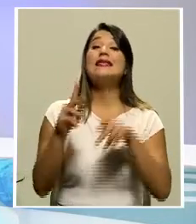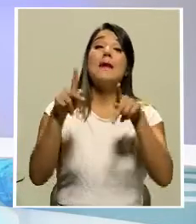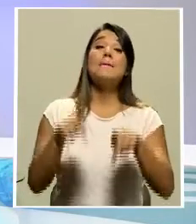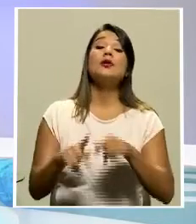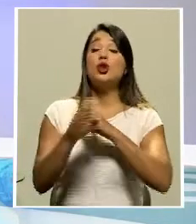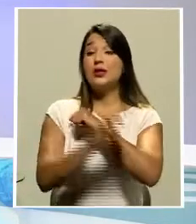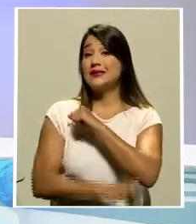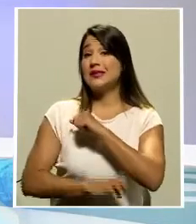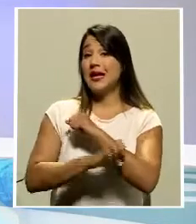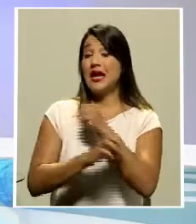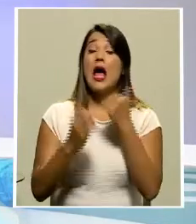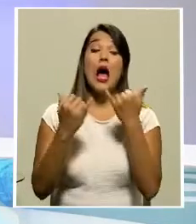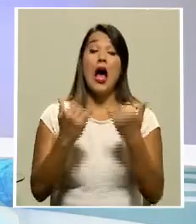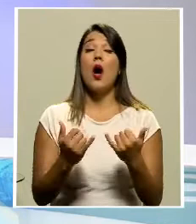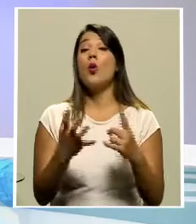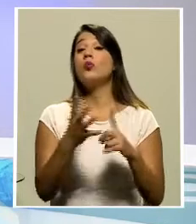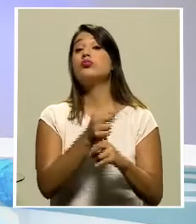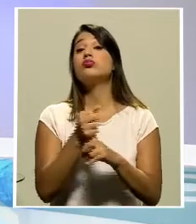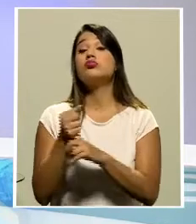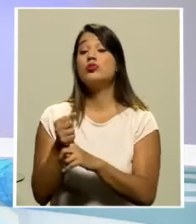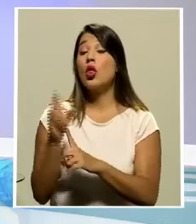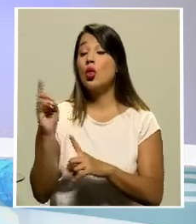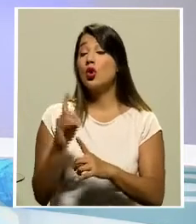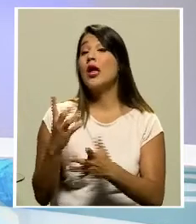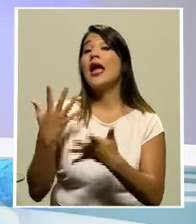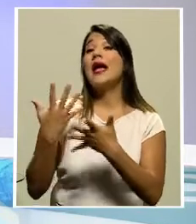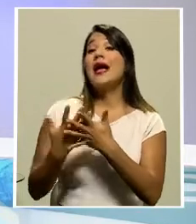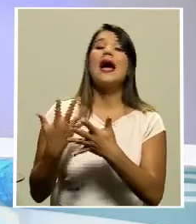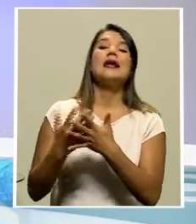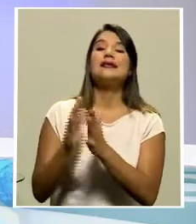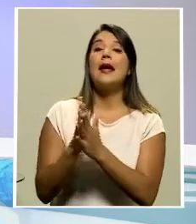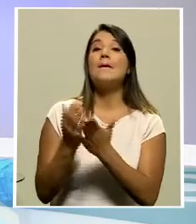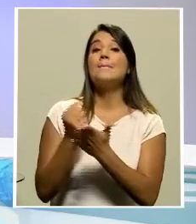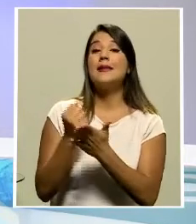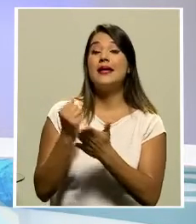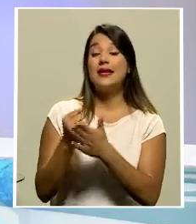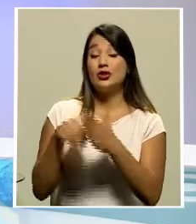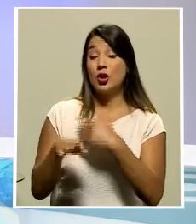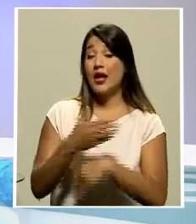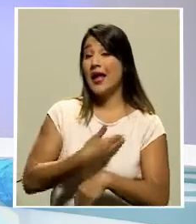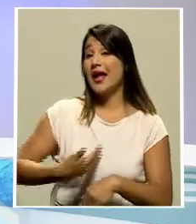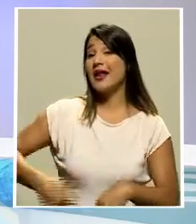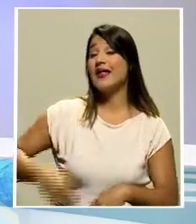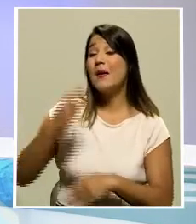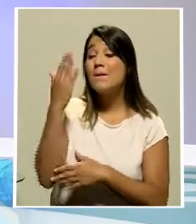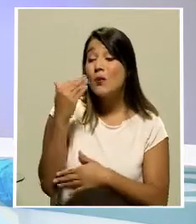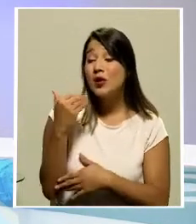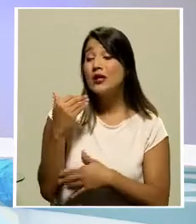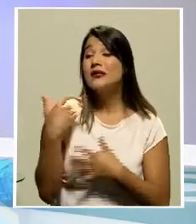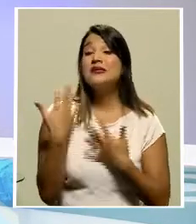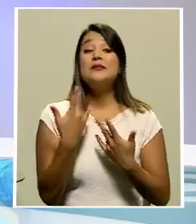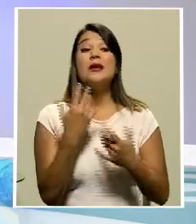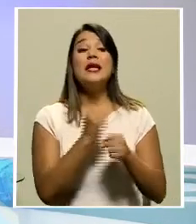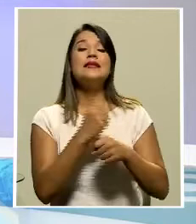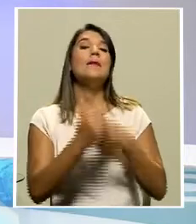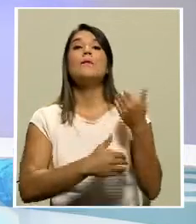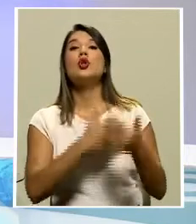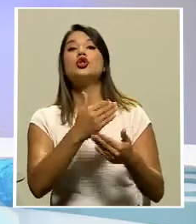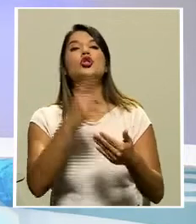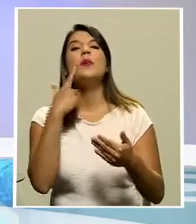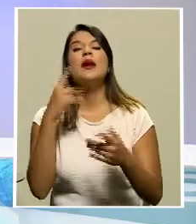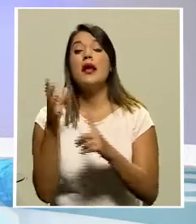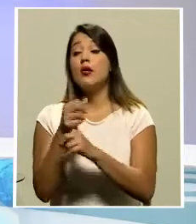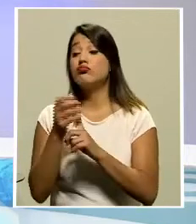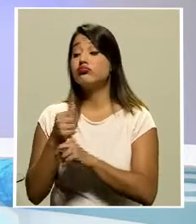se encuentran aprendidos en la cárcel de migración en Heredia mientras son deportados a sus países. Sin